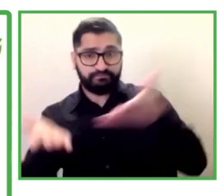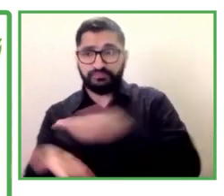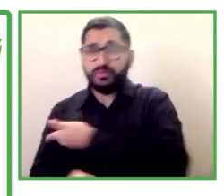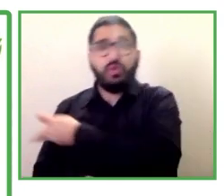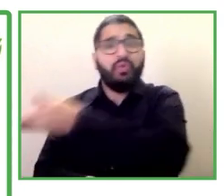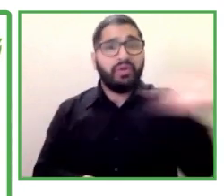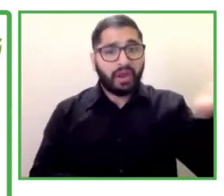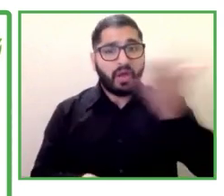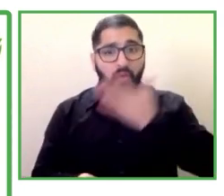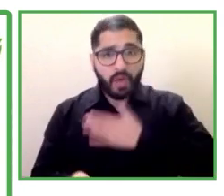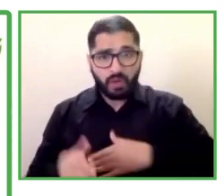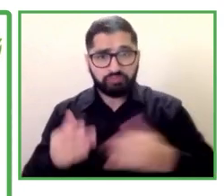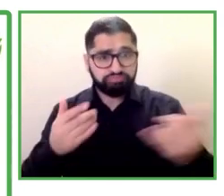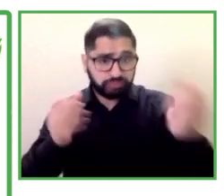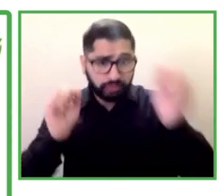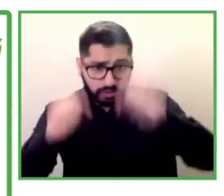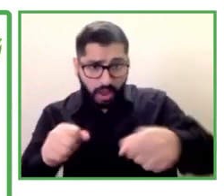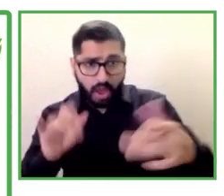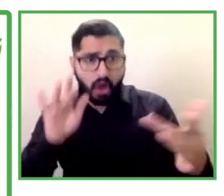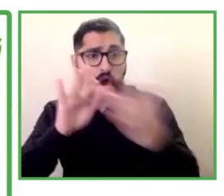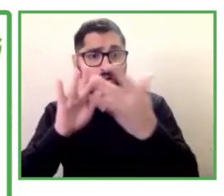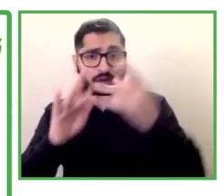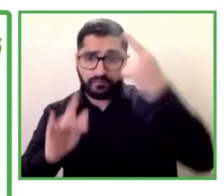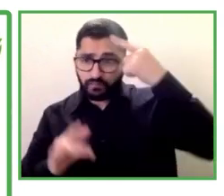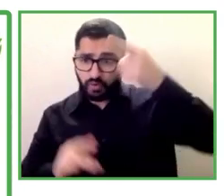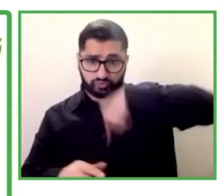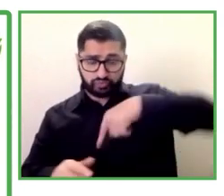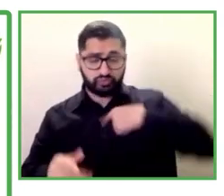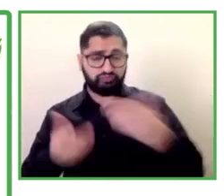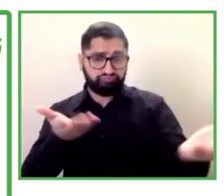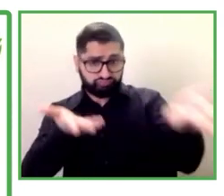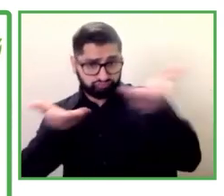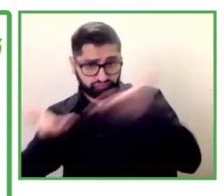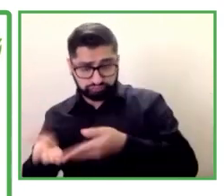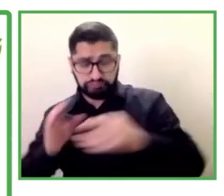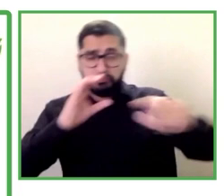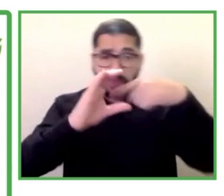para colaborar en distintos proyectos y distribuir nuestro sitio web